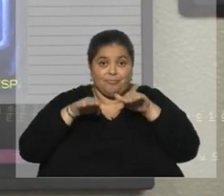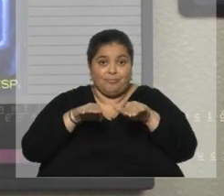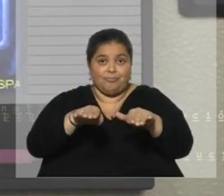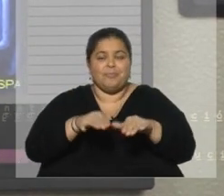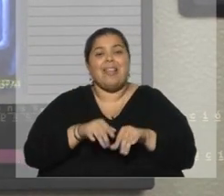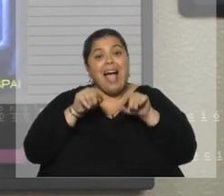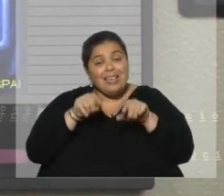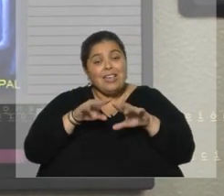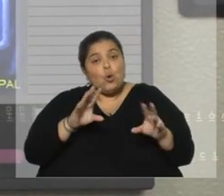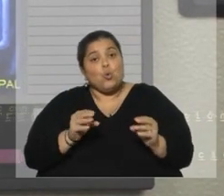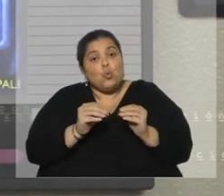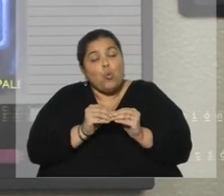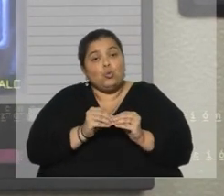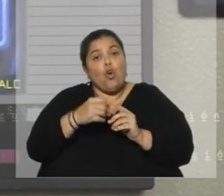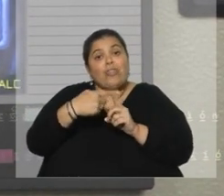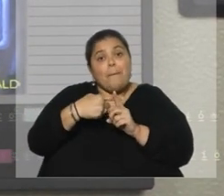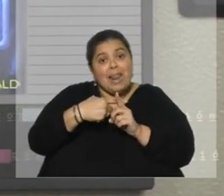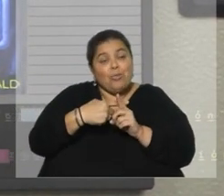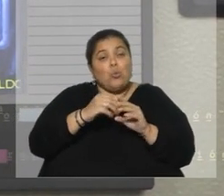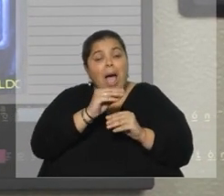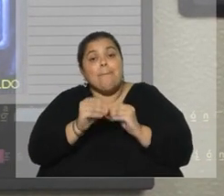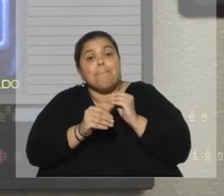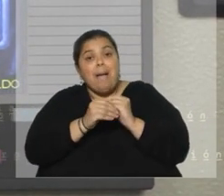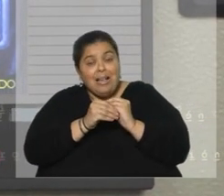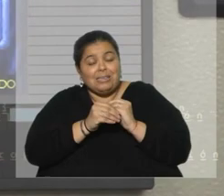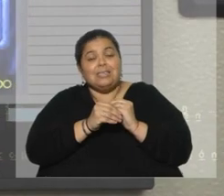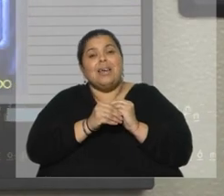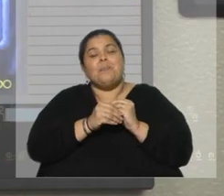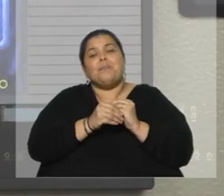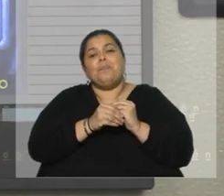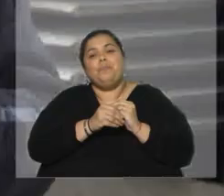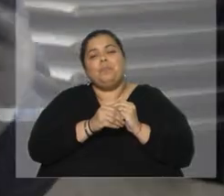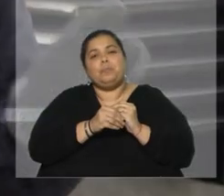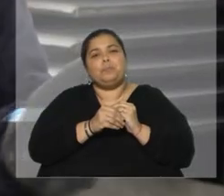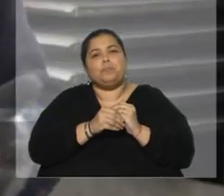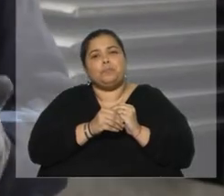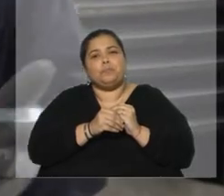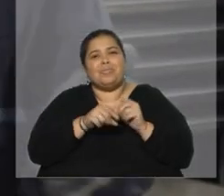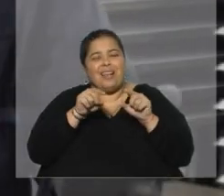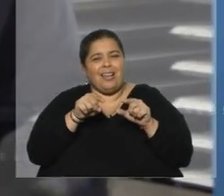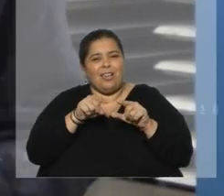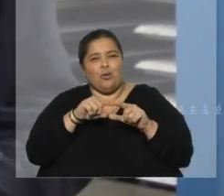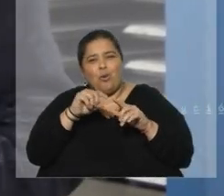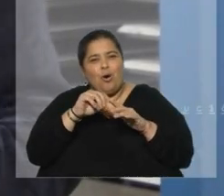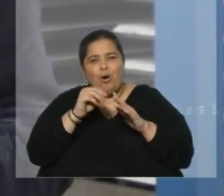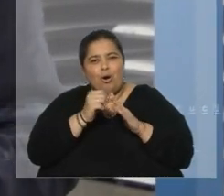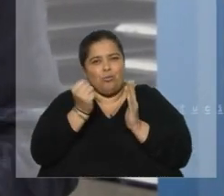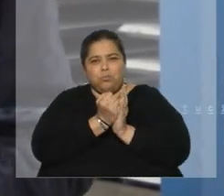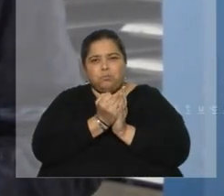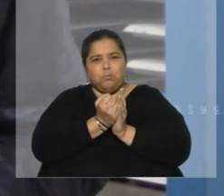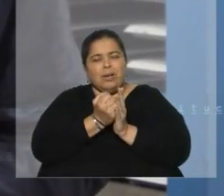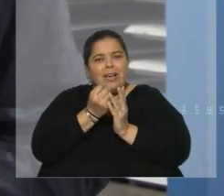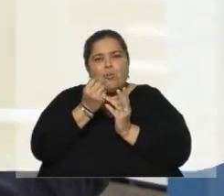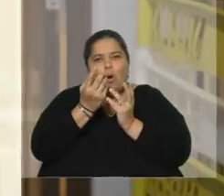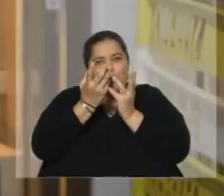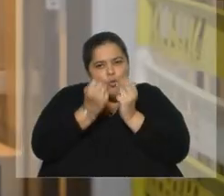vacío logramos que sublime el solvente que es agua de las flores y en más o menos un proceso de 24 horas logramos que queden